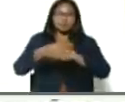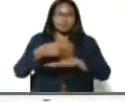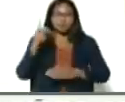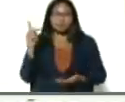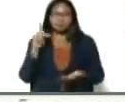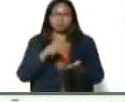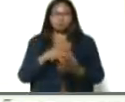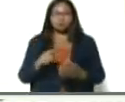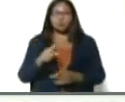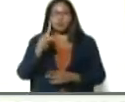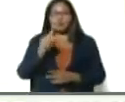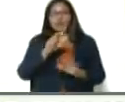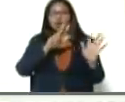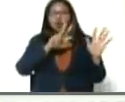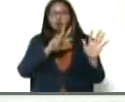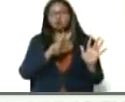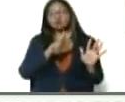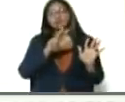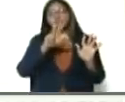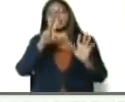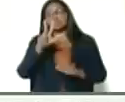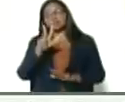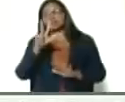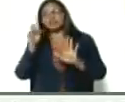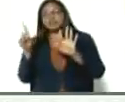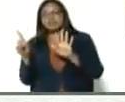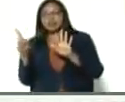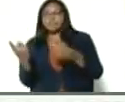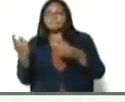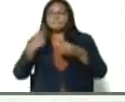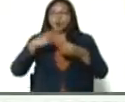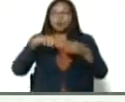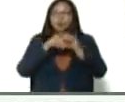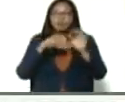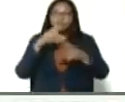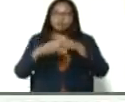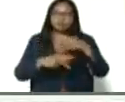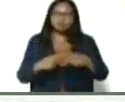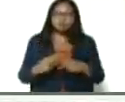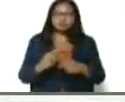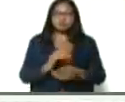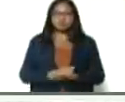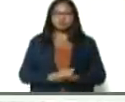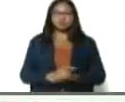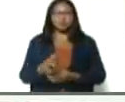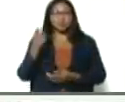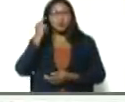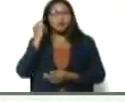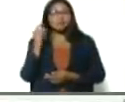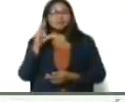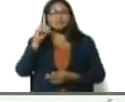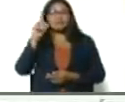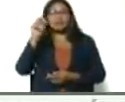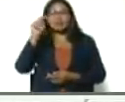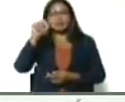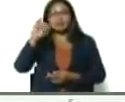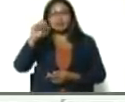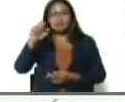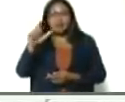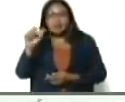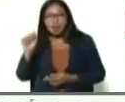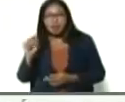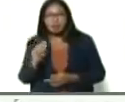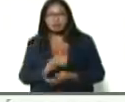una de las 836 productoras incorporadas a este ciclo, Daniela Plasencia, y nuestra